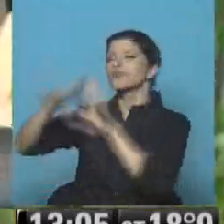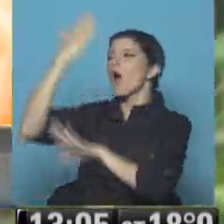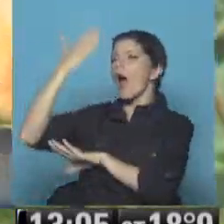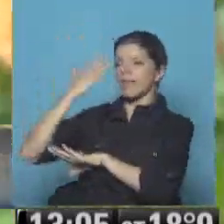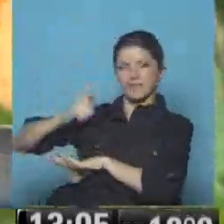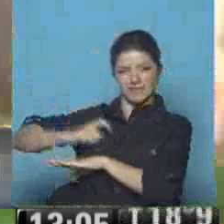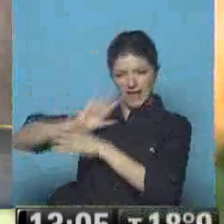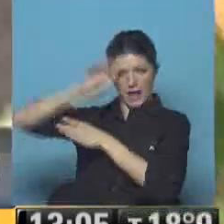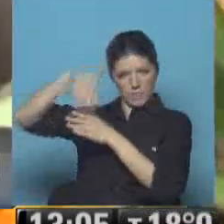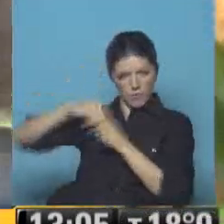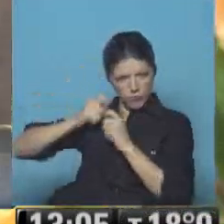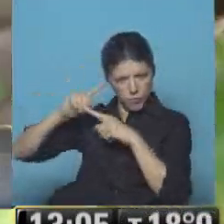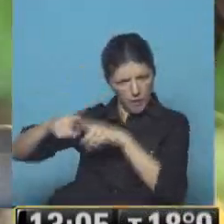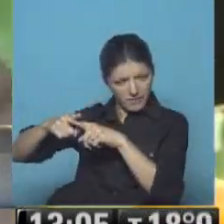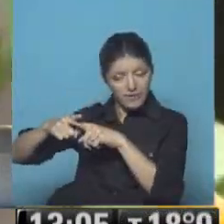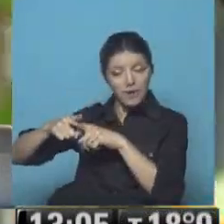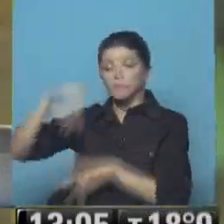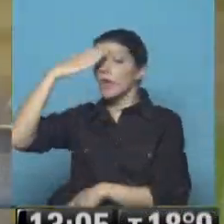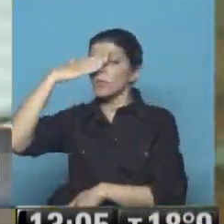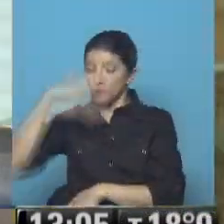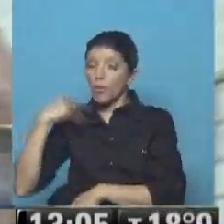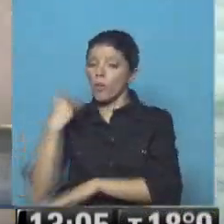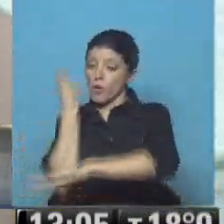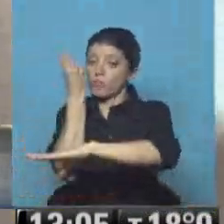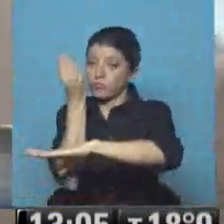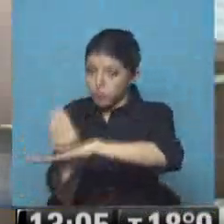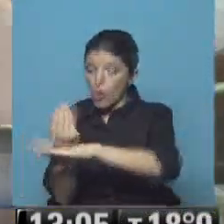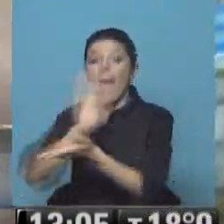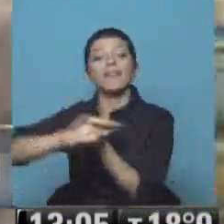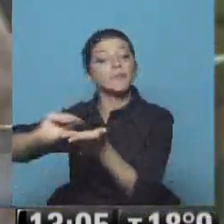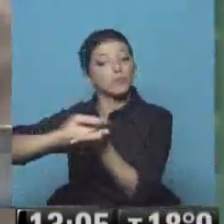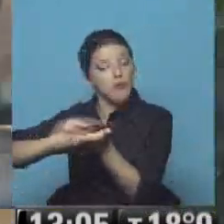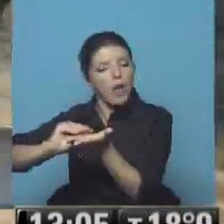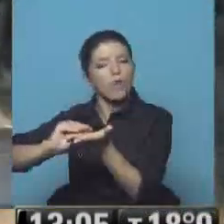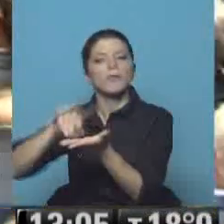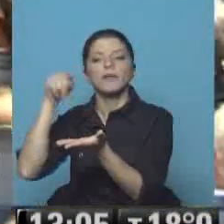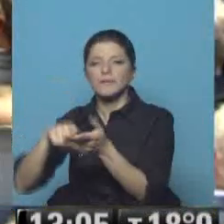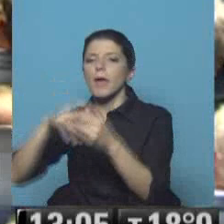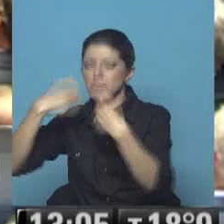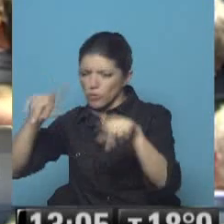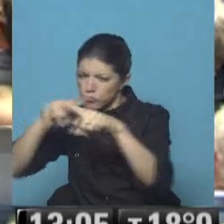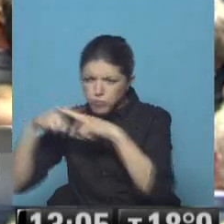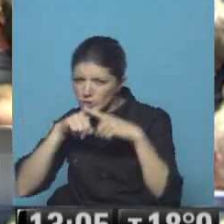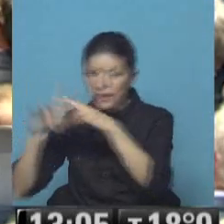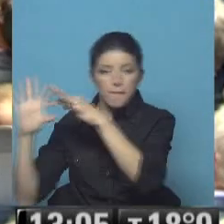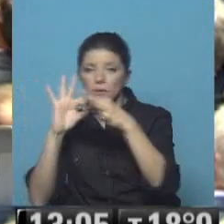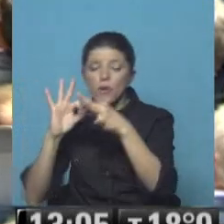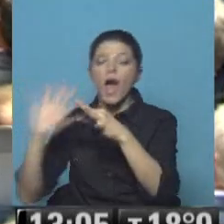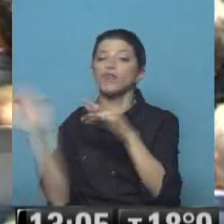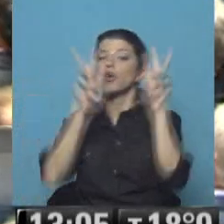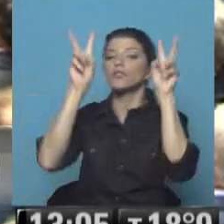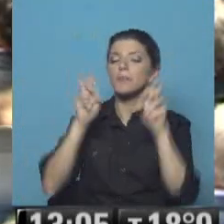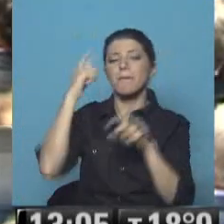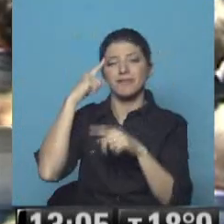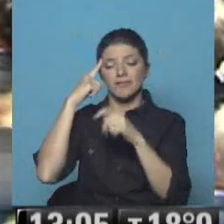sindicalismo. Tras lograr su escaño en la Cámara de los Comunes, construyó una carrera política vinculada a causas en pos de la